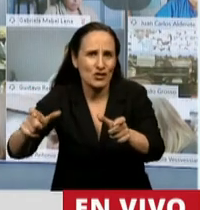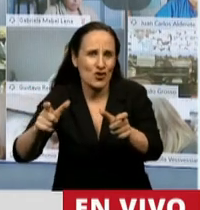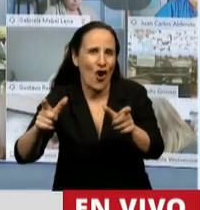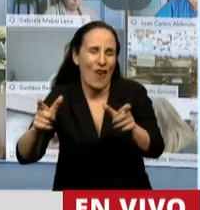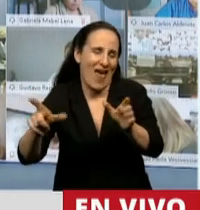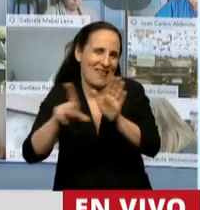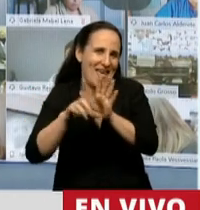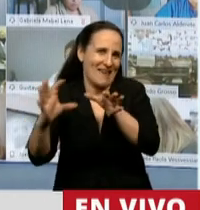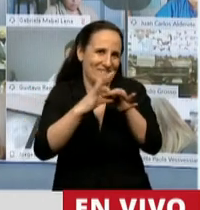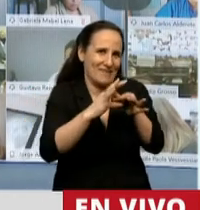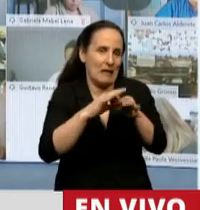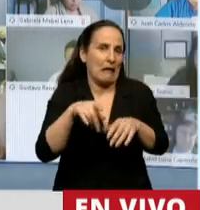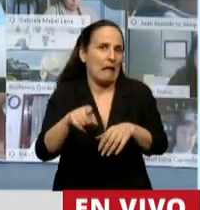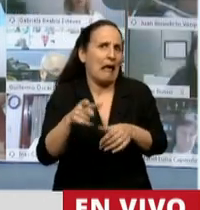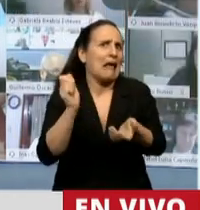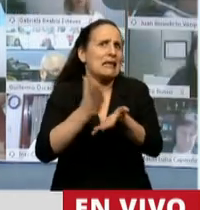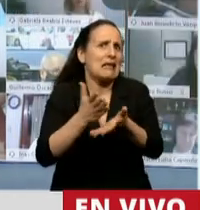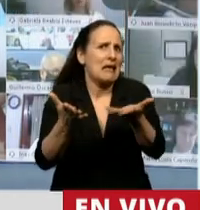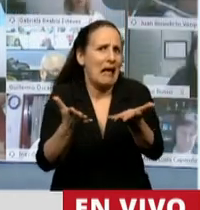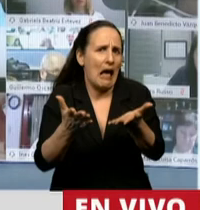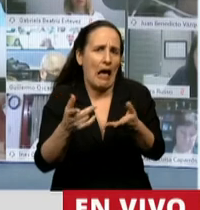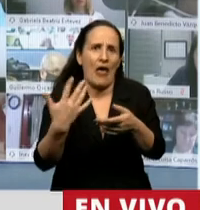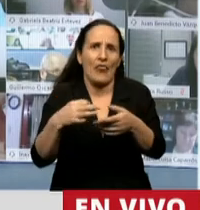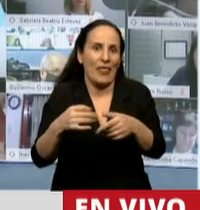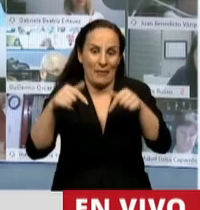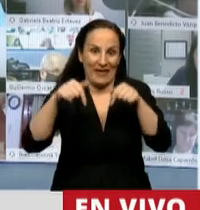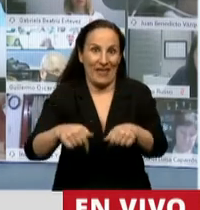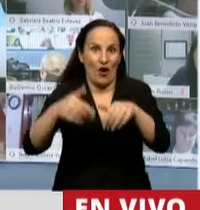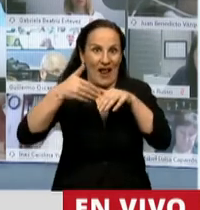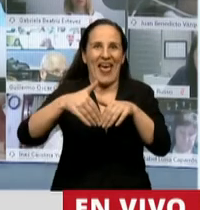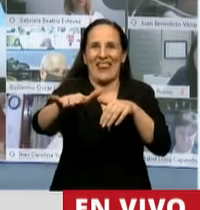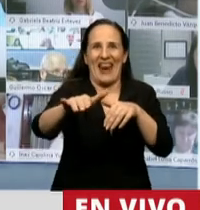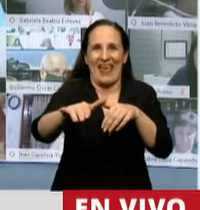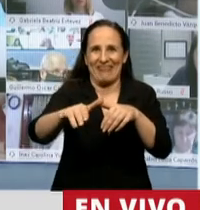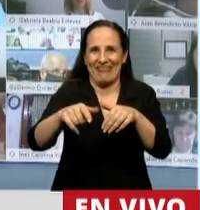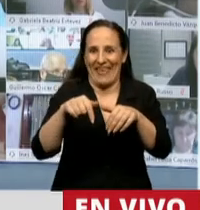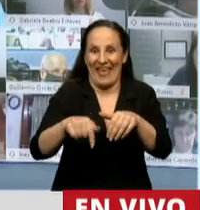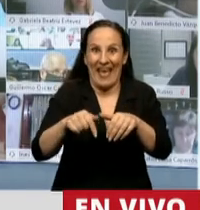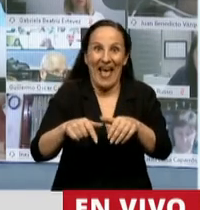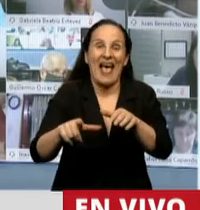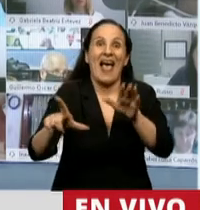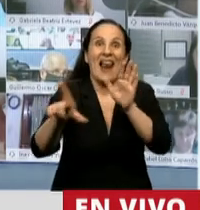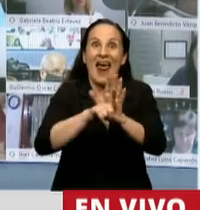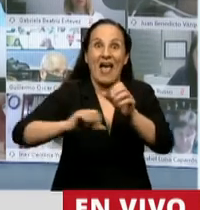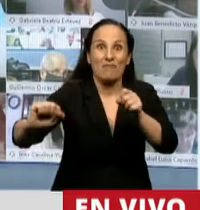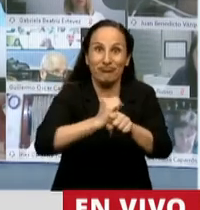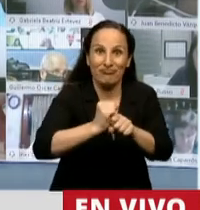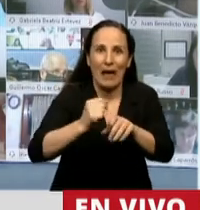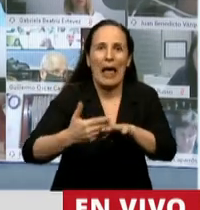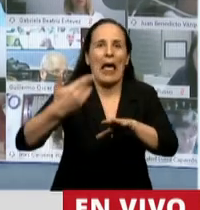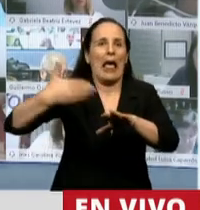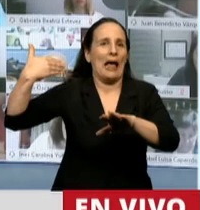norma tienen que ser de hechos que ocurran de aquí para adelante nunca antes de la sanción de la ley